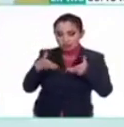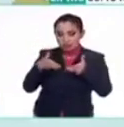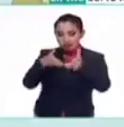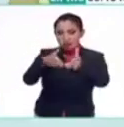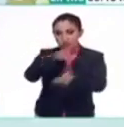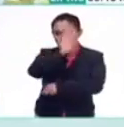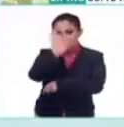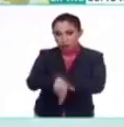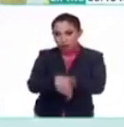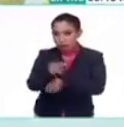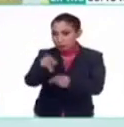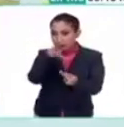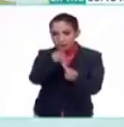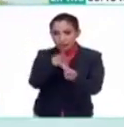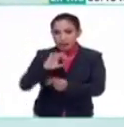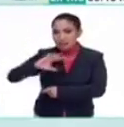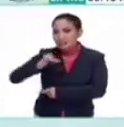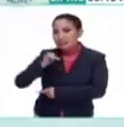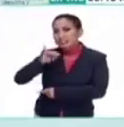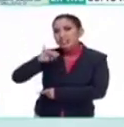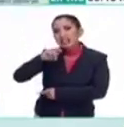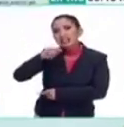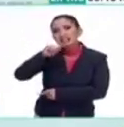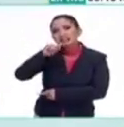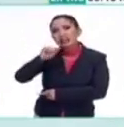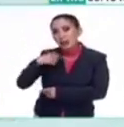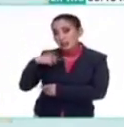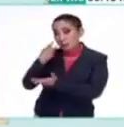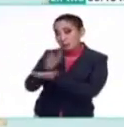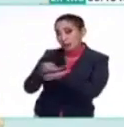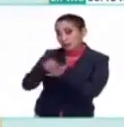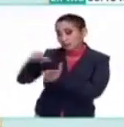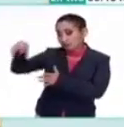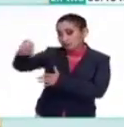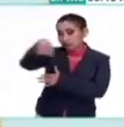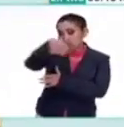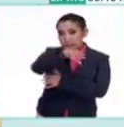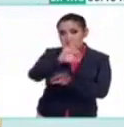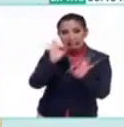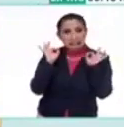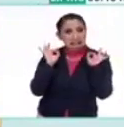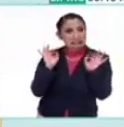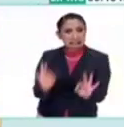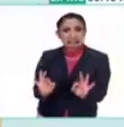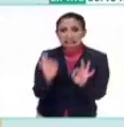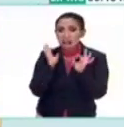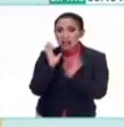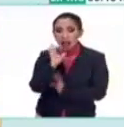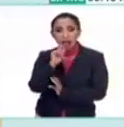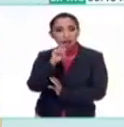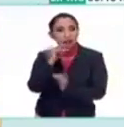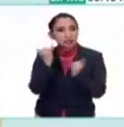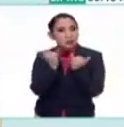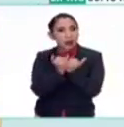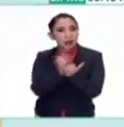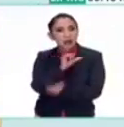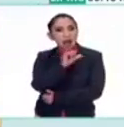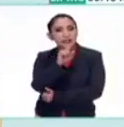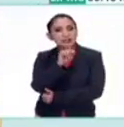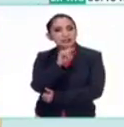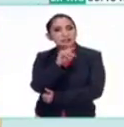muertos perfecta, uno ve Chichen Itza y estas plazas muy bien delineadas. No, Cantona es asimétrica.